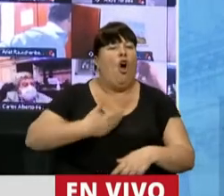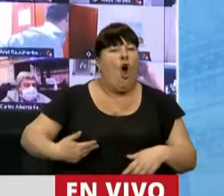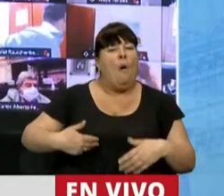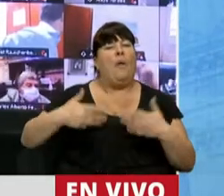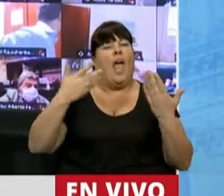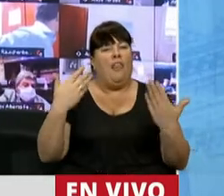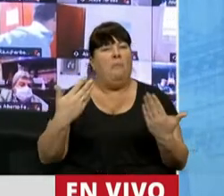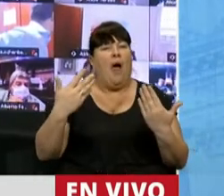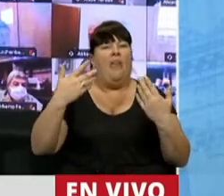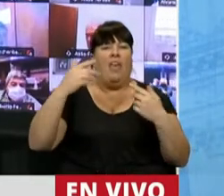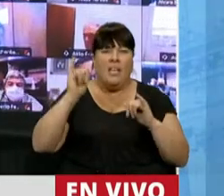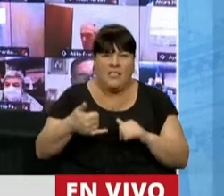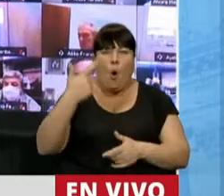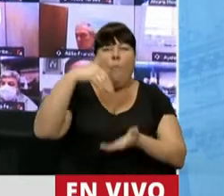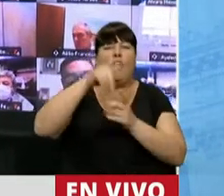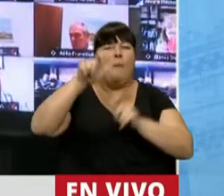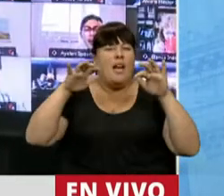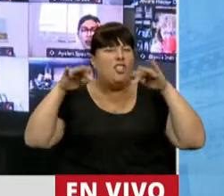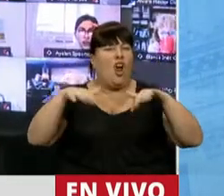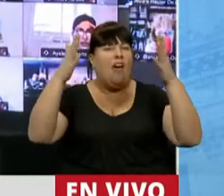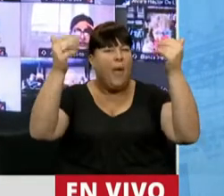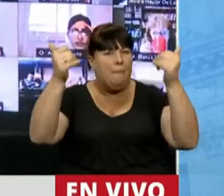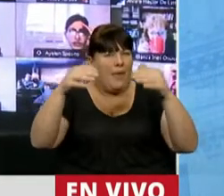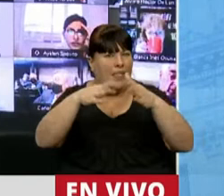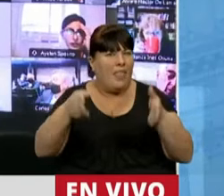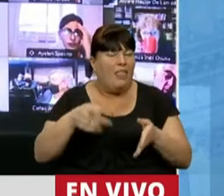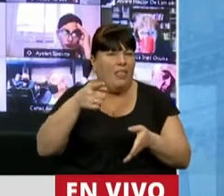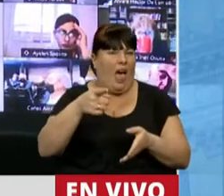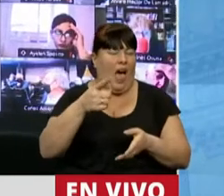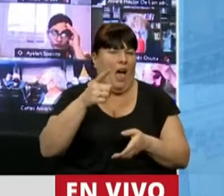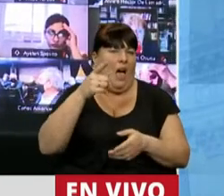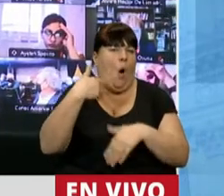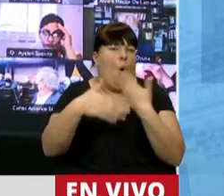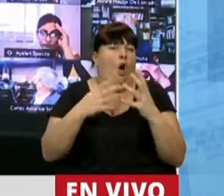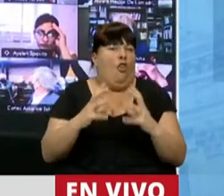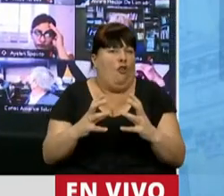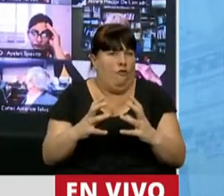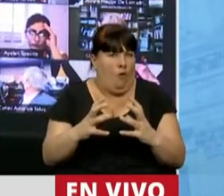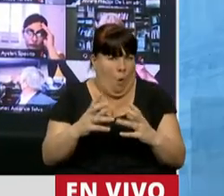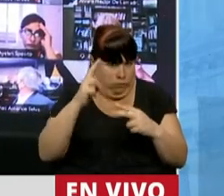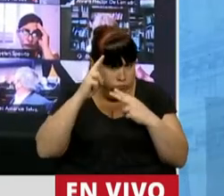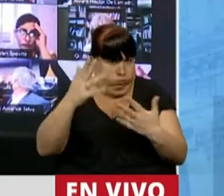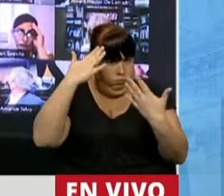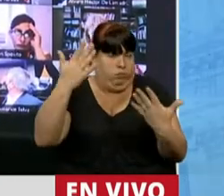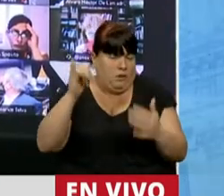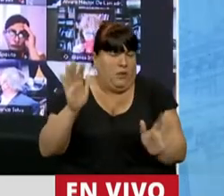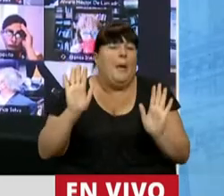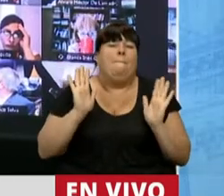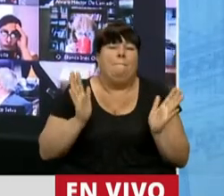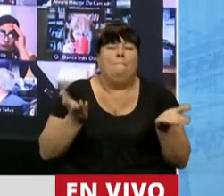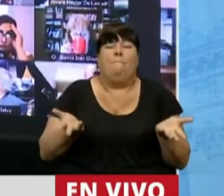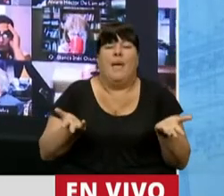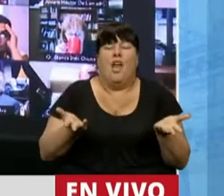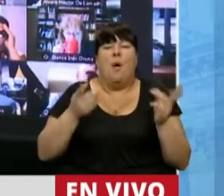permite una despedida de un billón de personas a un futbolista muy respetable, pero